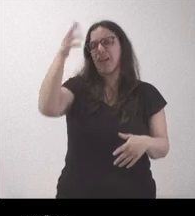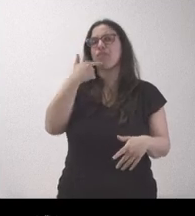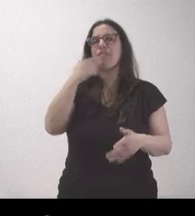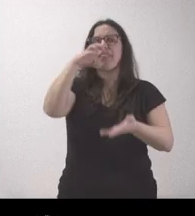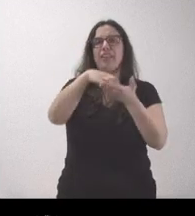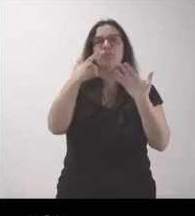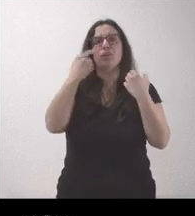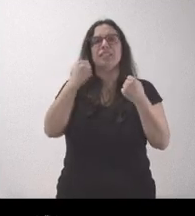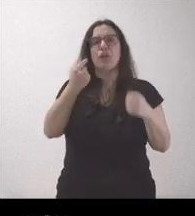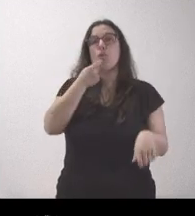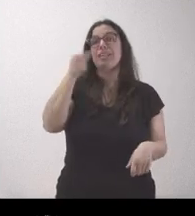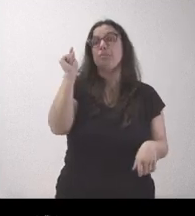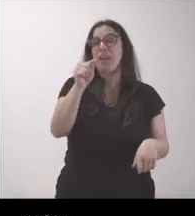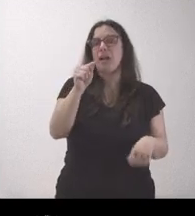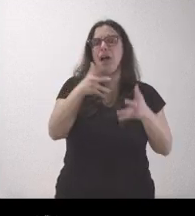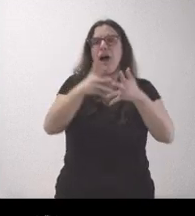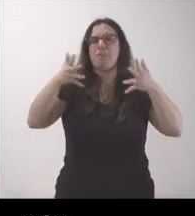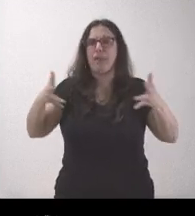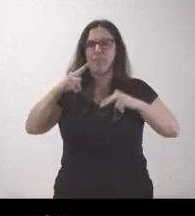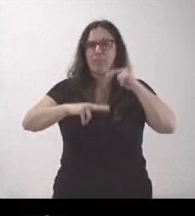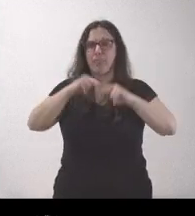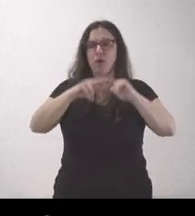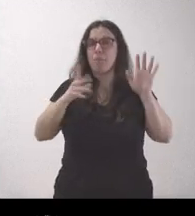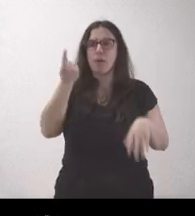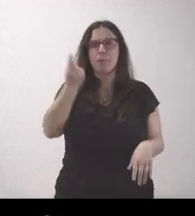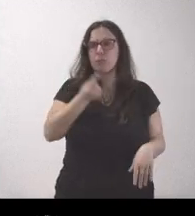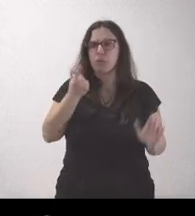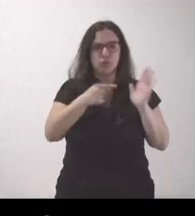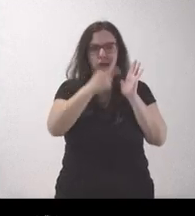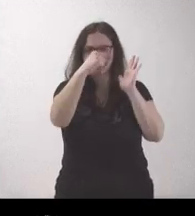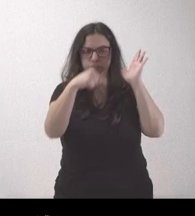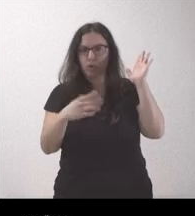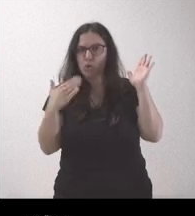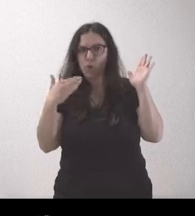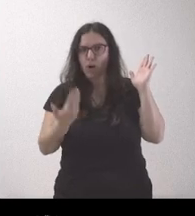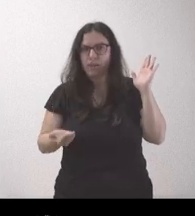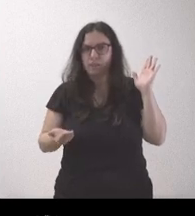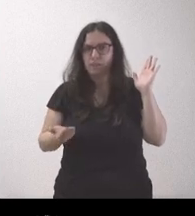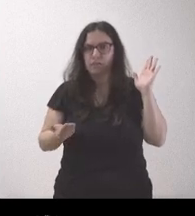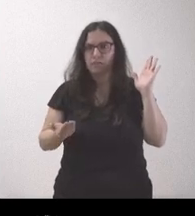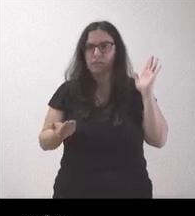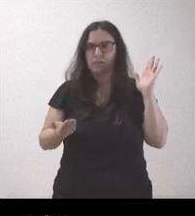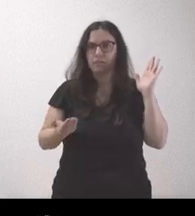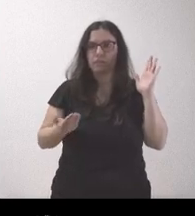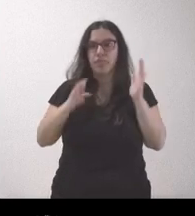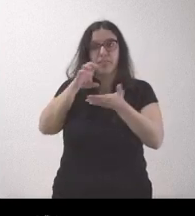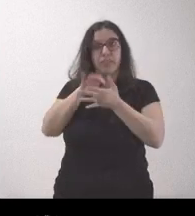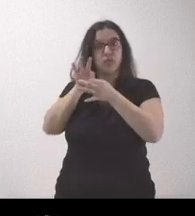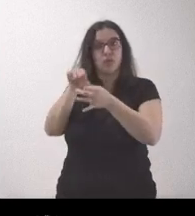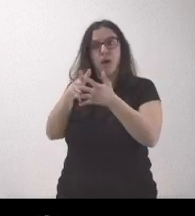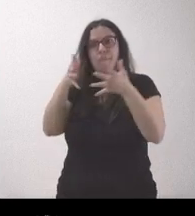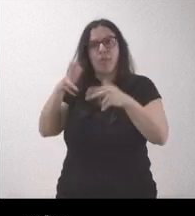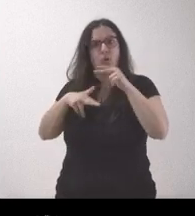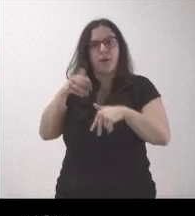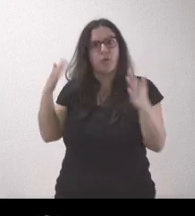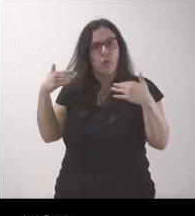Centro de Salud del Espinar. Sin embargo, no hay partida en los presupuestos de 2024 para este nuevo centro, para esta ampliación, ¿a qué se